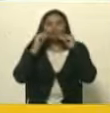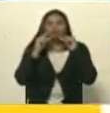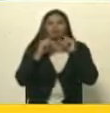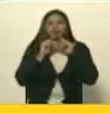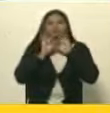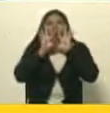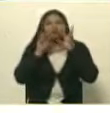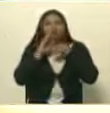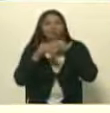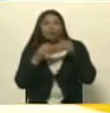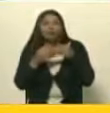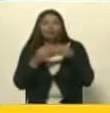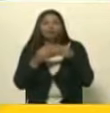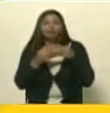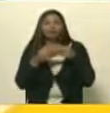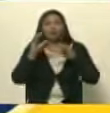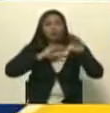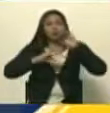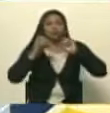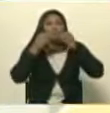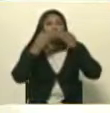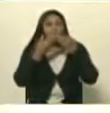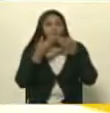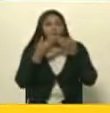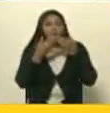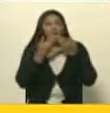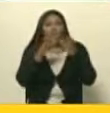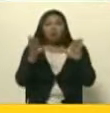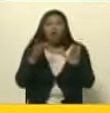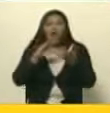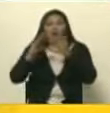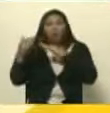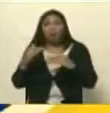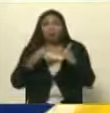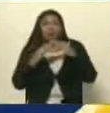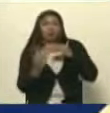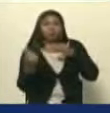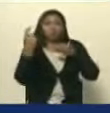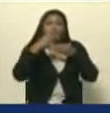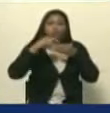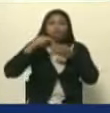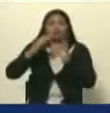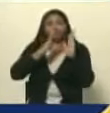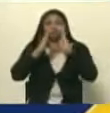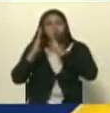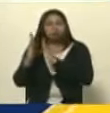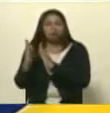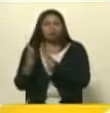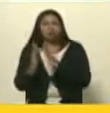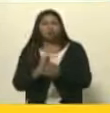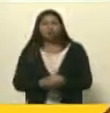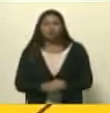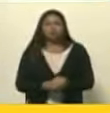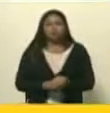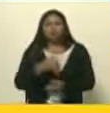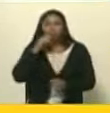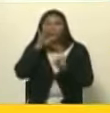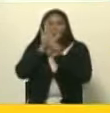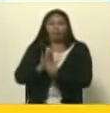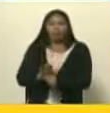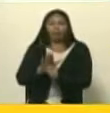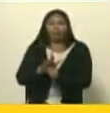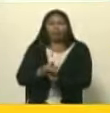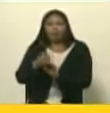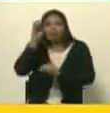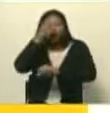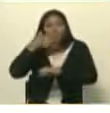comunicación popular entre cada una de las comunidades que poco a poco se fueron organizando y mientras los medios trataron de silenciar, había un pueblo